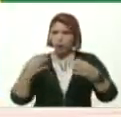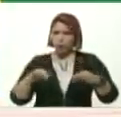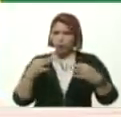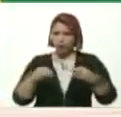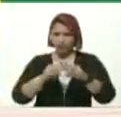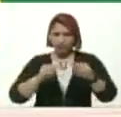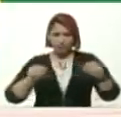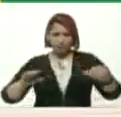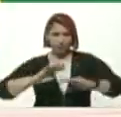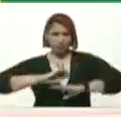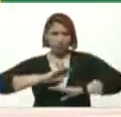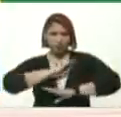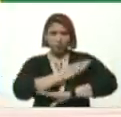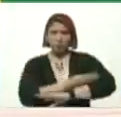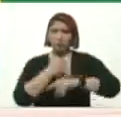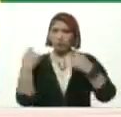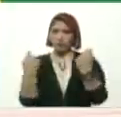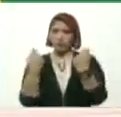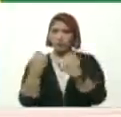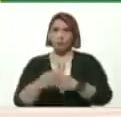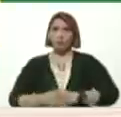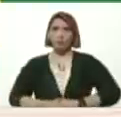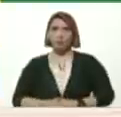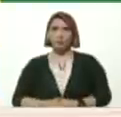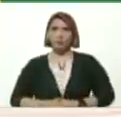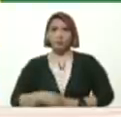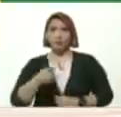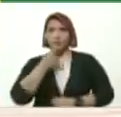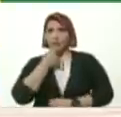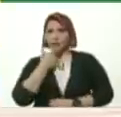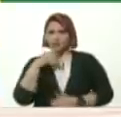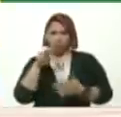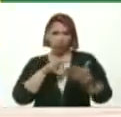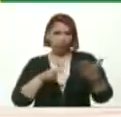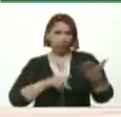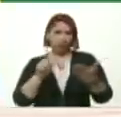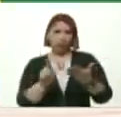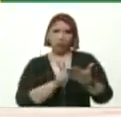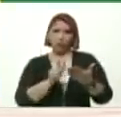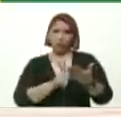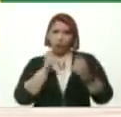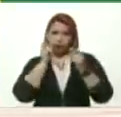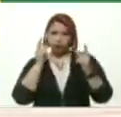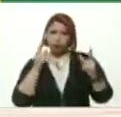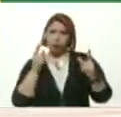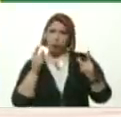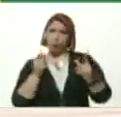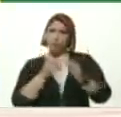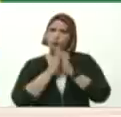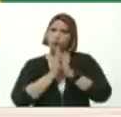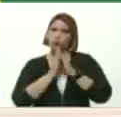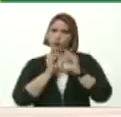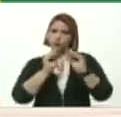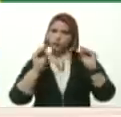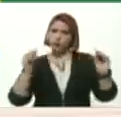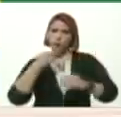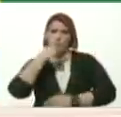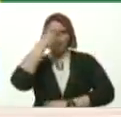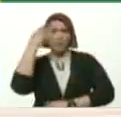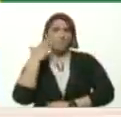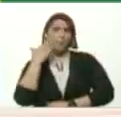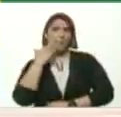territorio El poder popular Así es Esto es una belleza Este libro Yo le recomiendo A todos los padres Madres